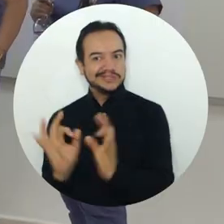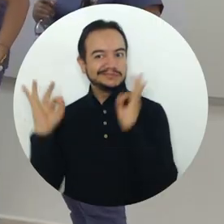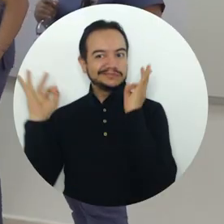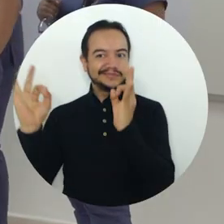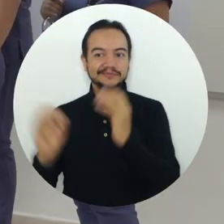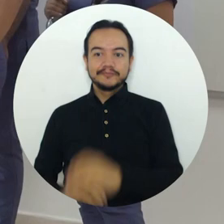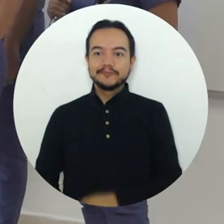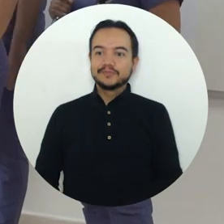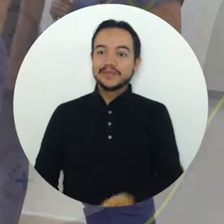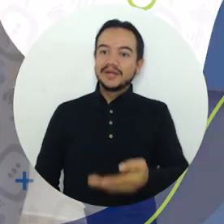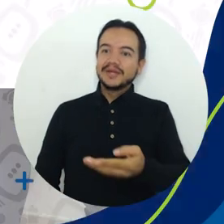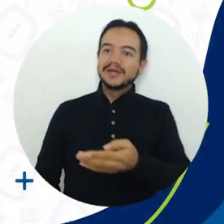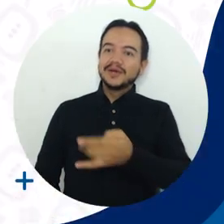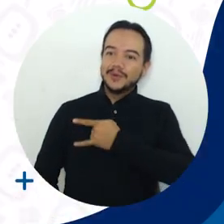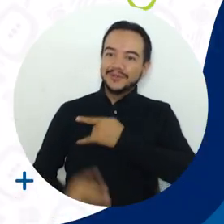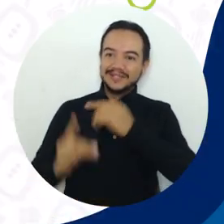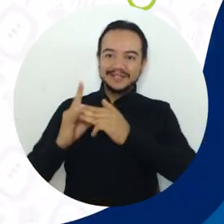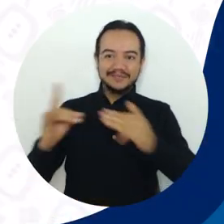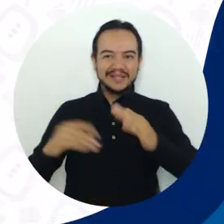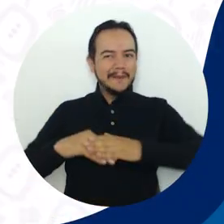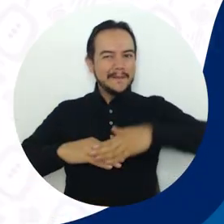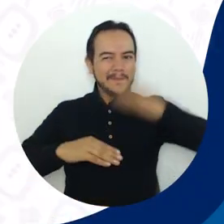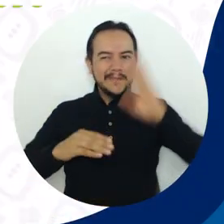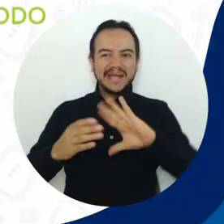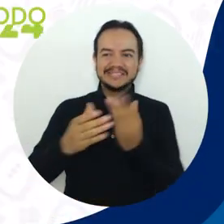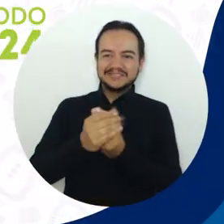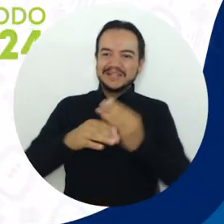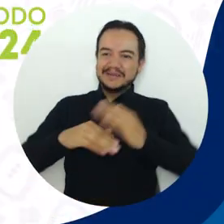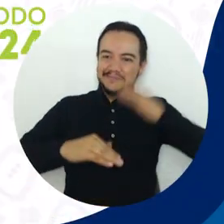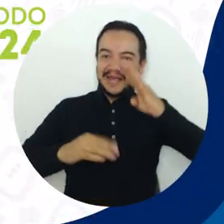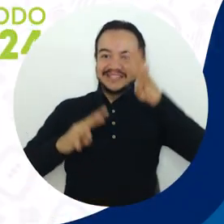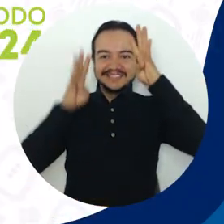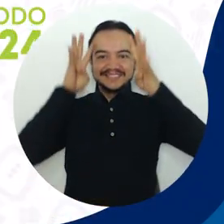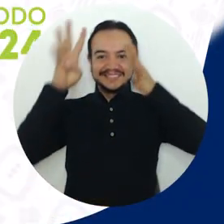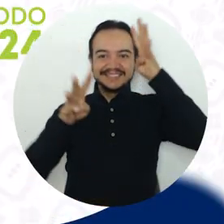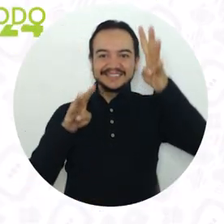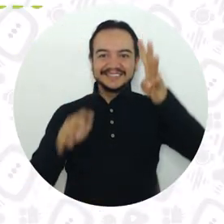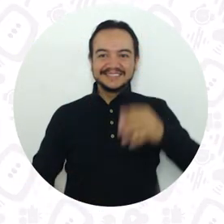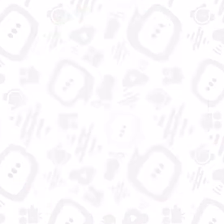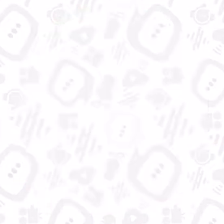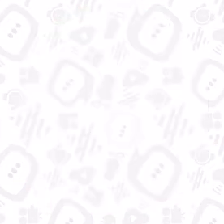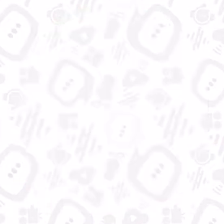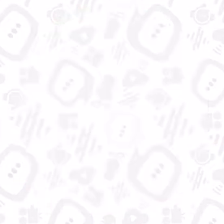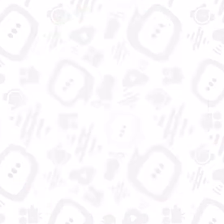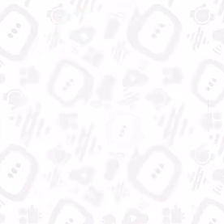propender por una educación de alta calidad. Universidad del Magdalena, aún más incluyente e innovadora.